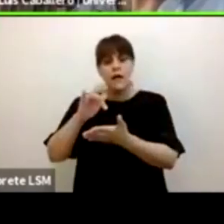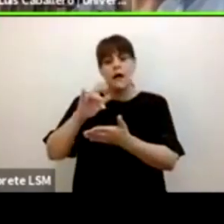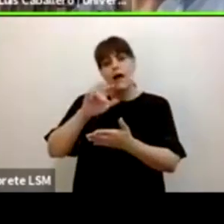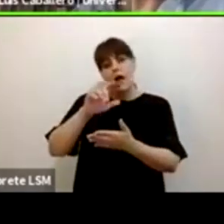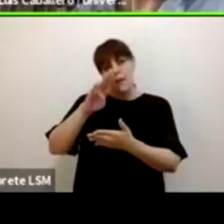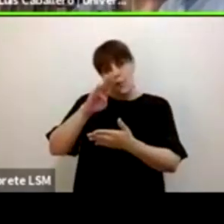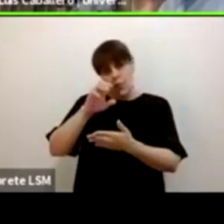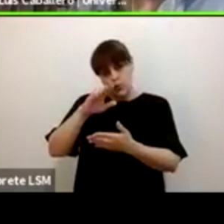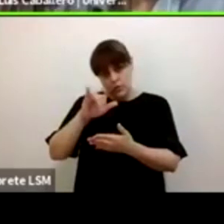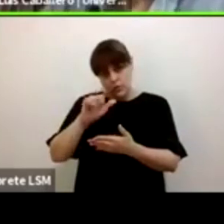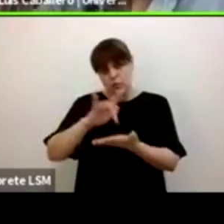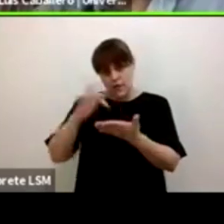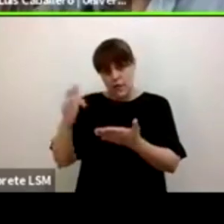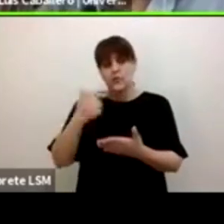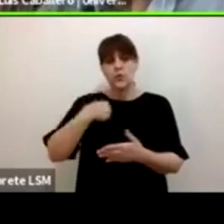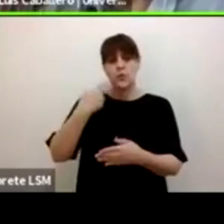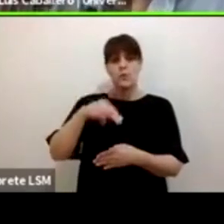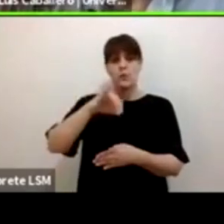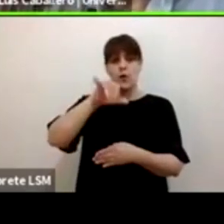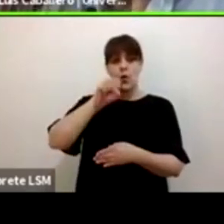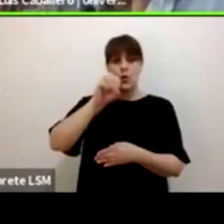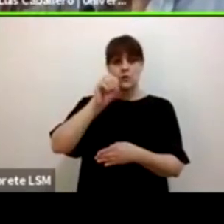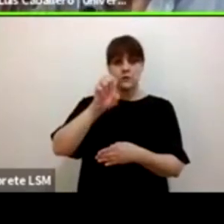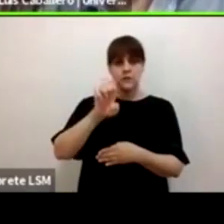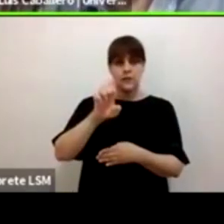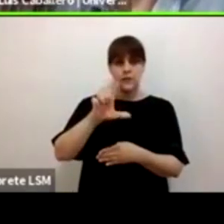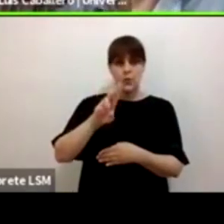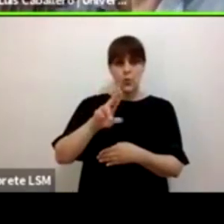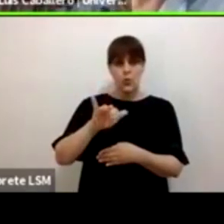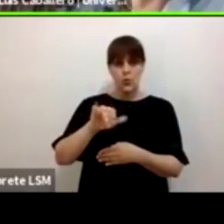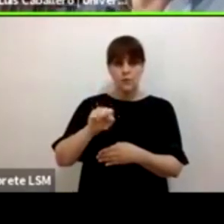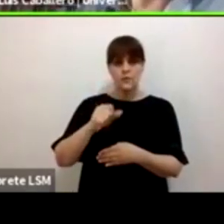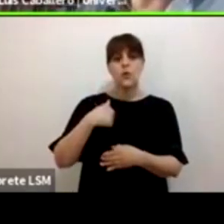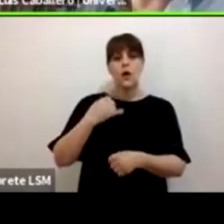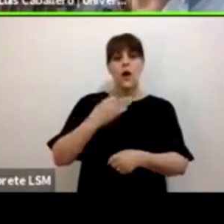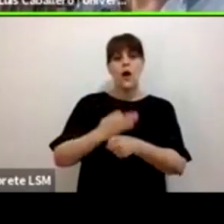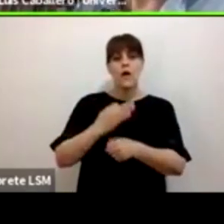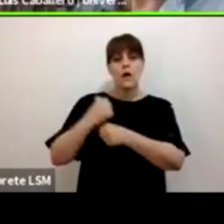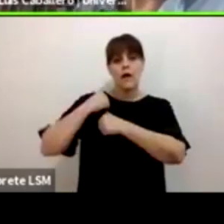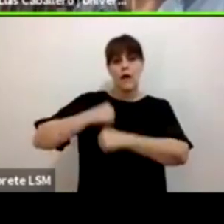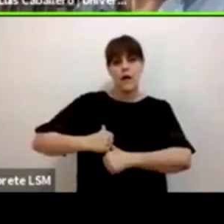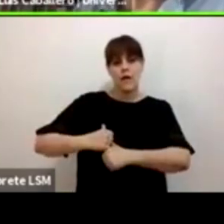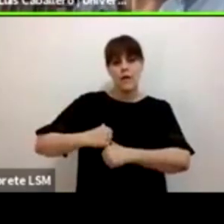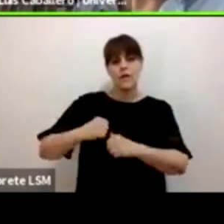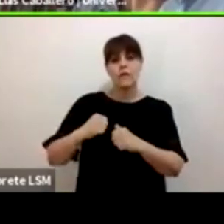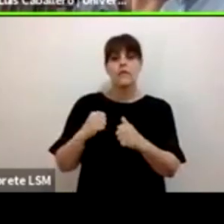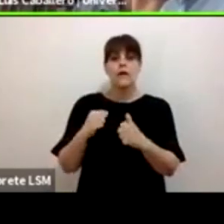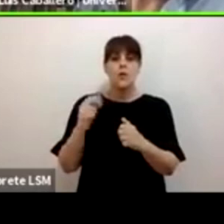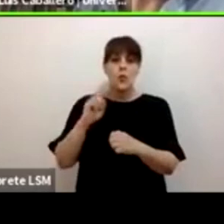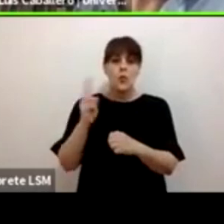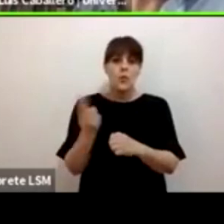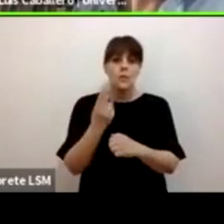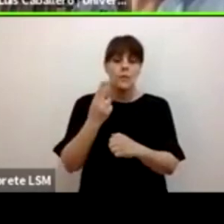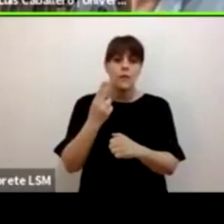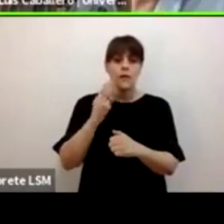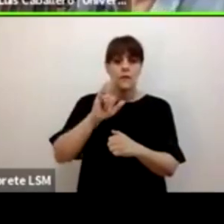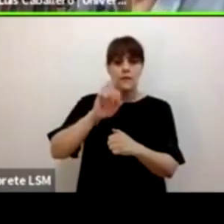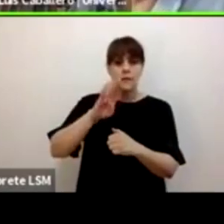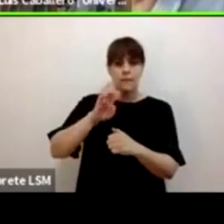Mi nombre es José Luis Caballero y yo actualmente dirijo el Departamento de Derecho de la Universidad Iberoamericana.